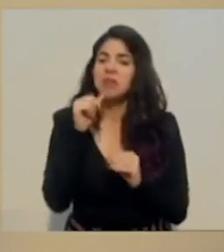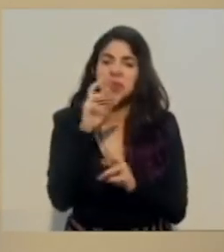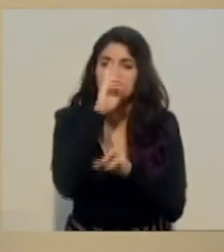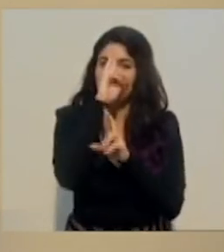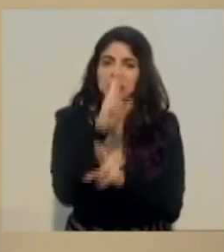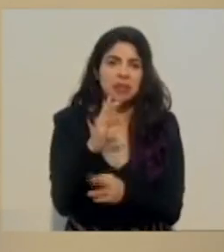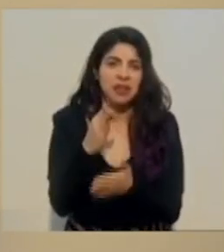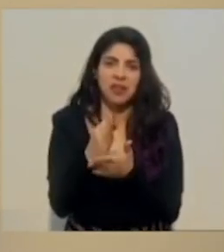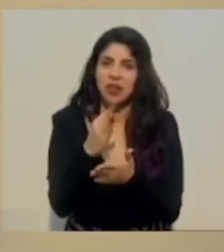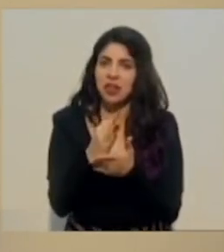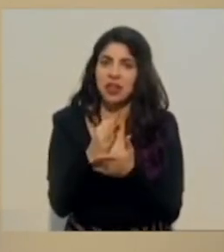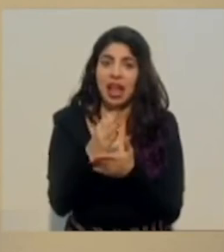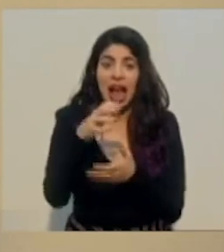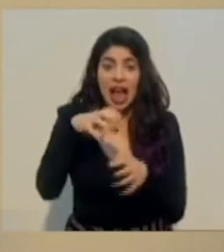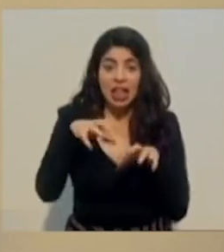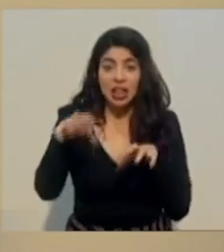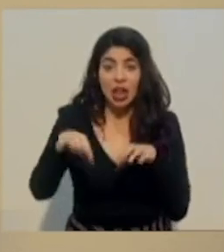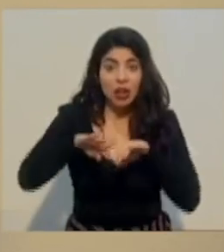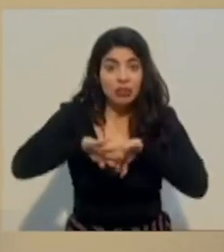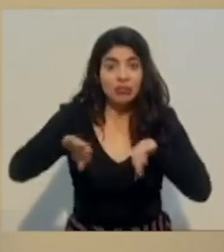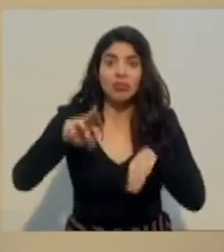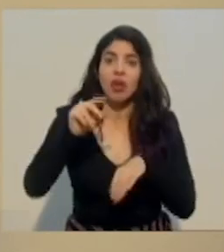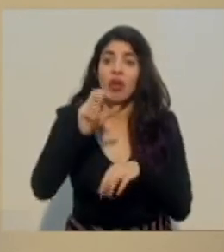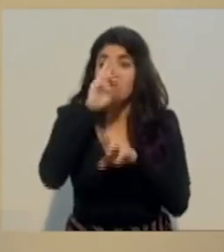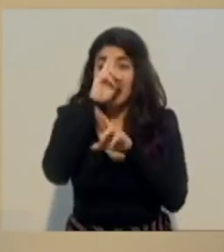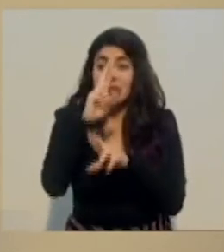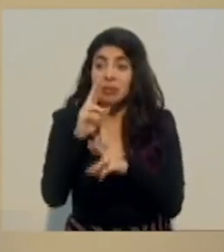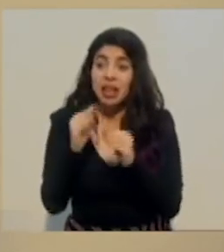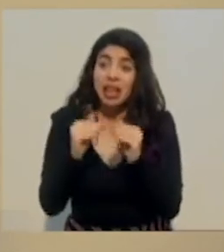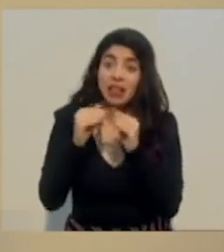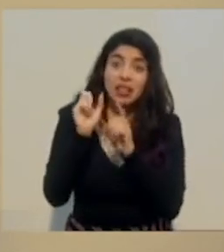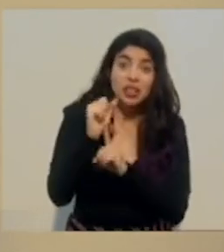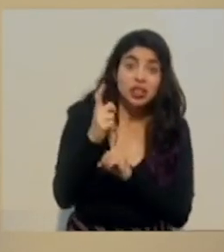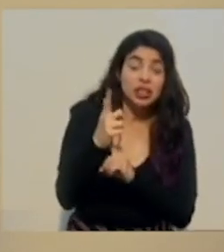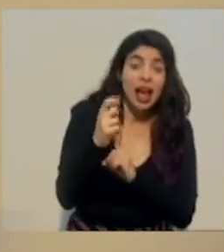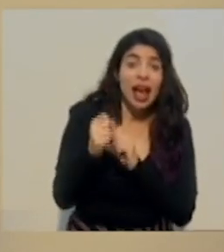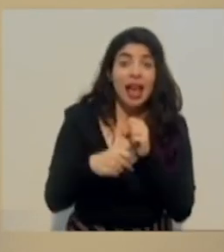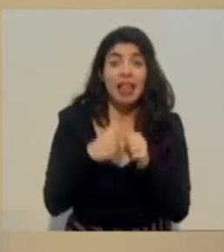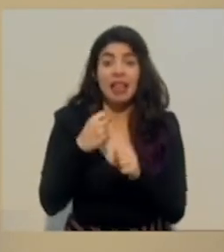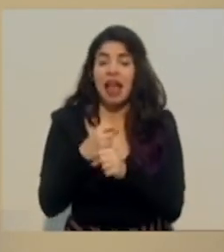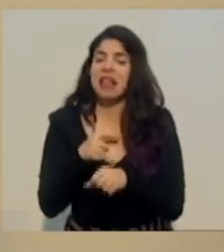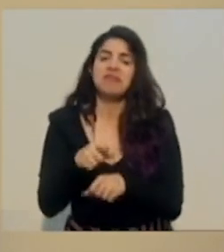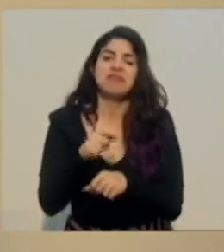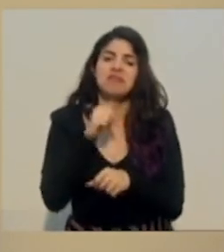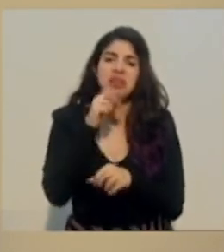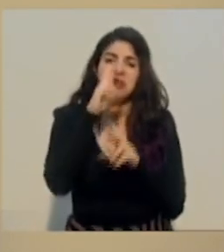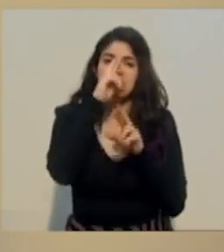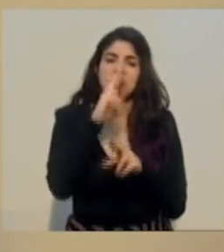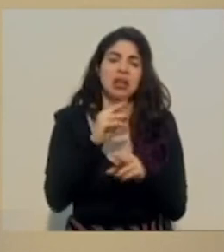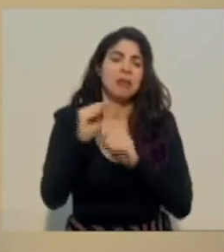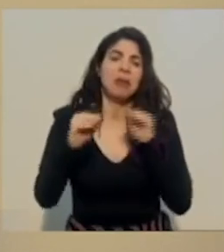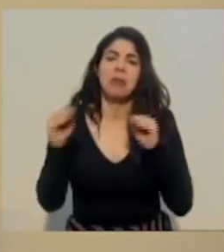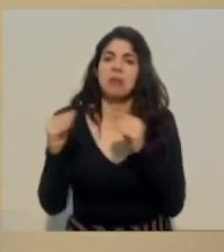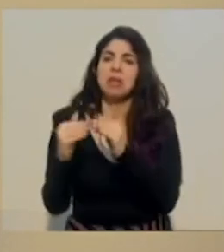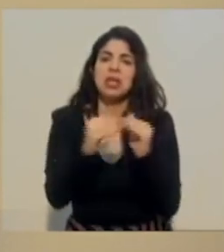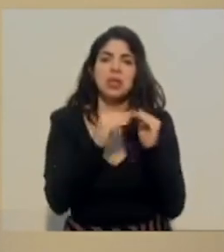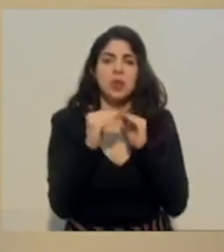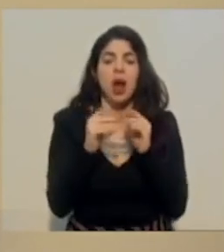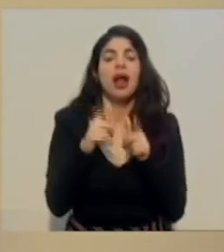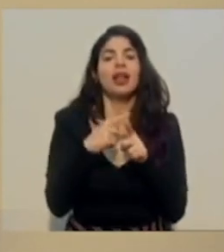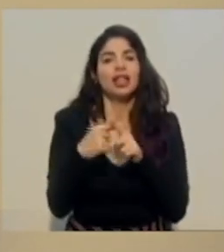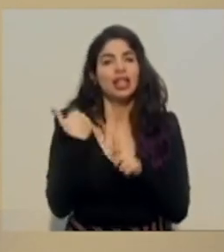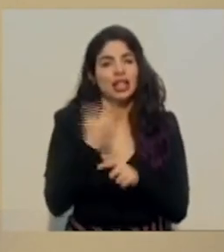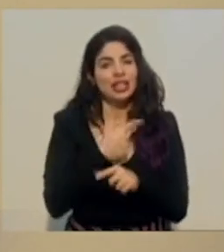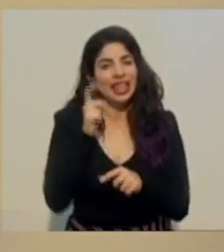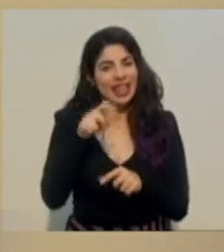respeta condición social, ni respeta edad. Y yo creo que nosotros vamos a seguir integrando, como lo hemos hecho en otros momentos, a